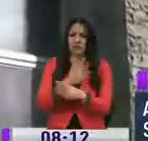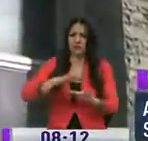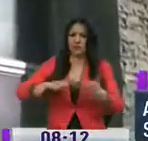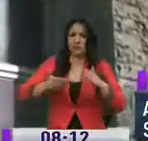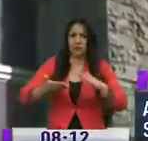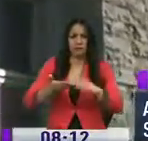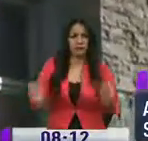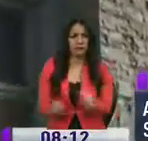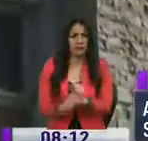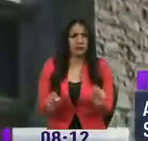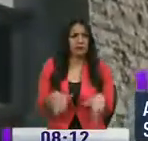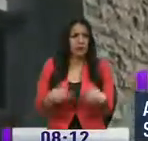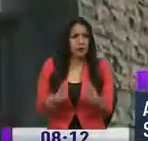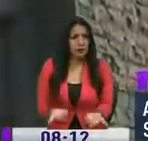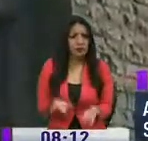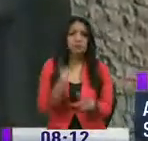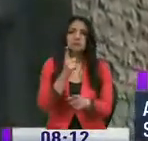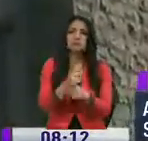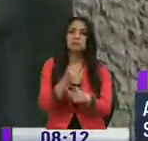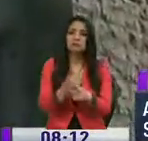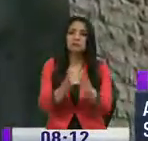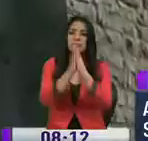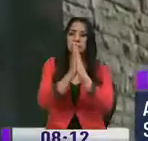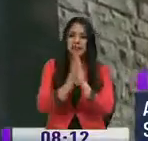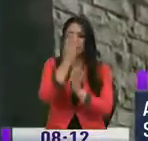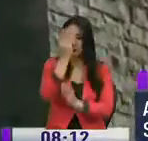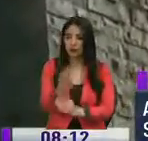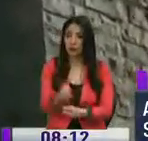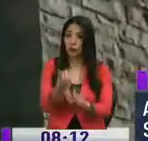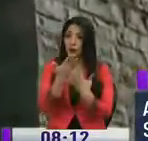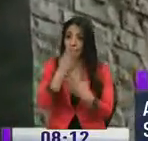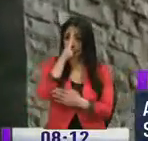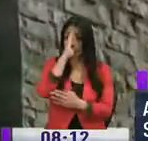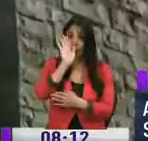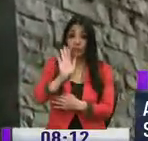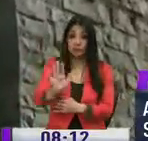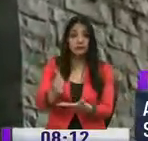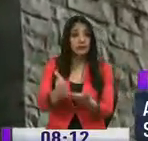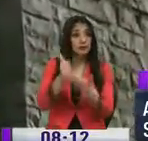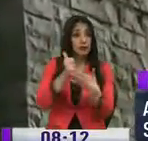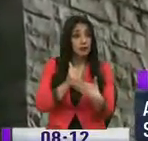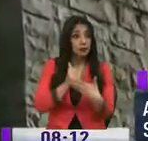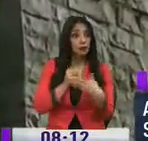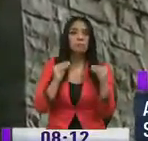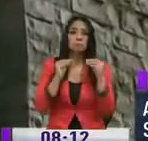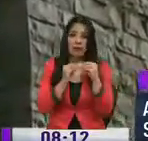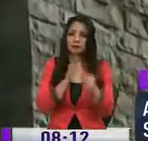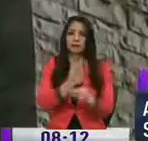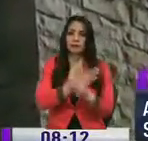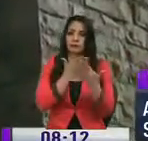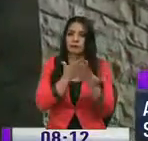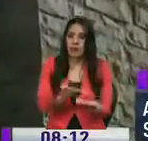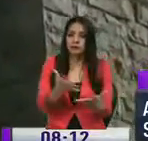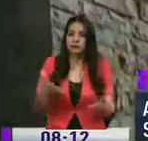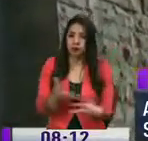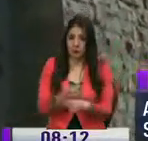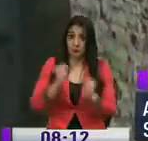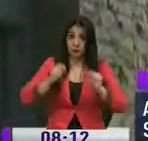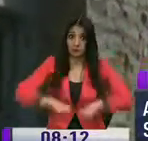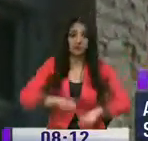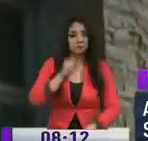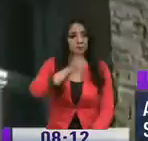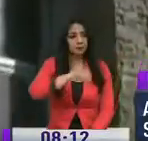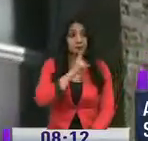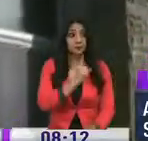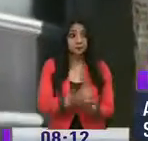pasar. Por eso reiteramos, señora, buenos días, que la policía nos ayude y genere nuevamente este UPC. Claro, señorita, muy buenos días.